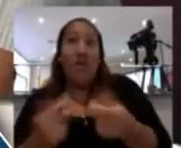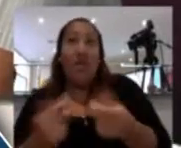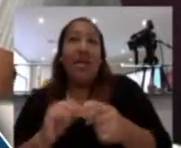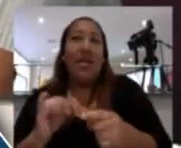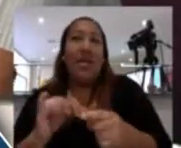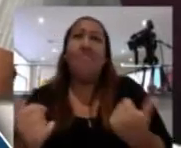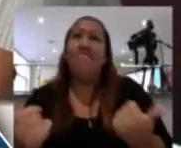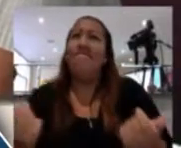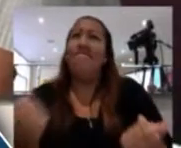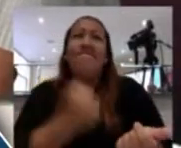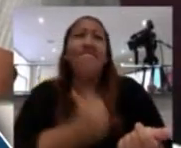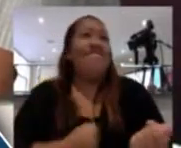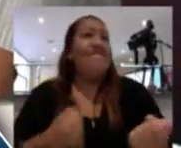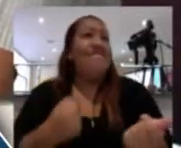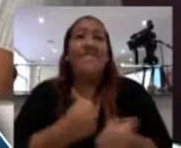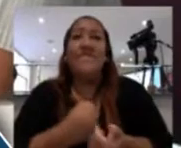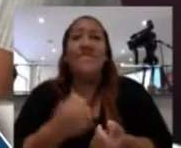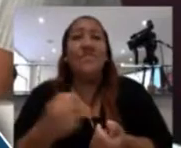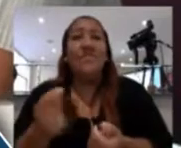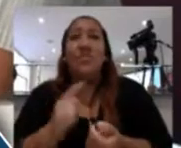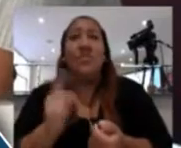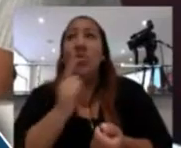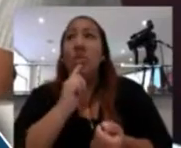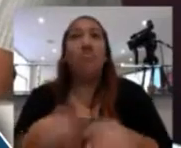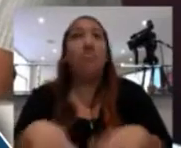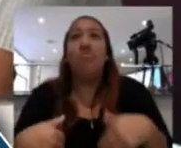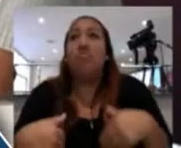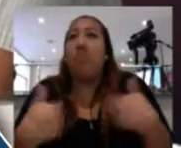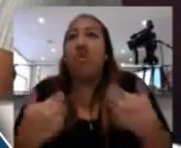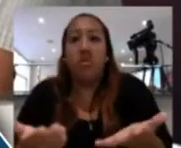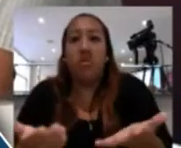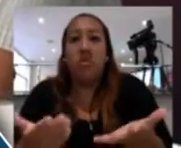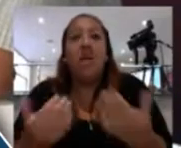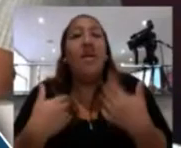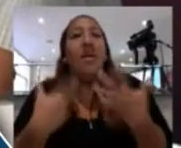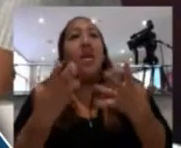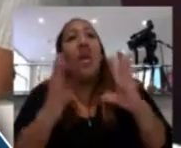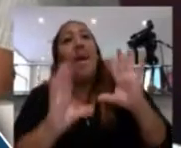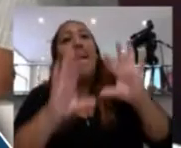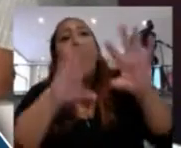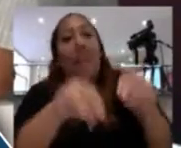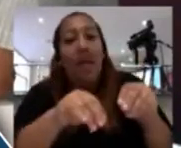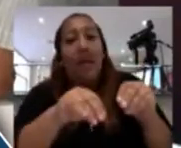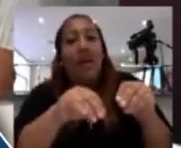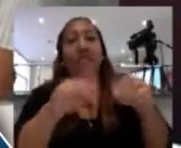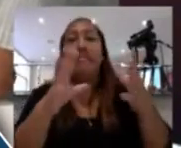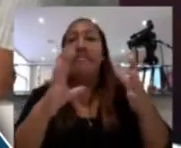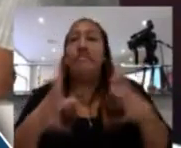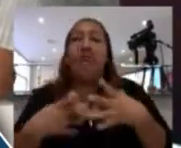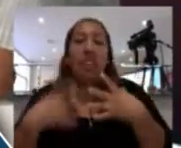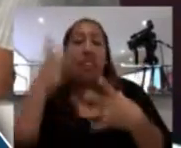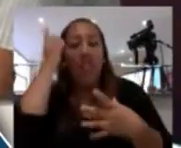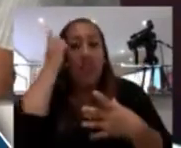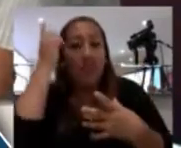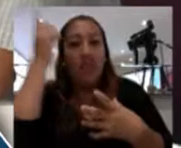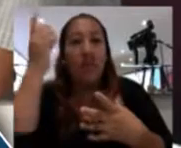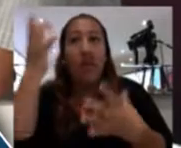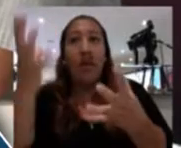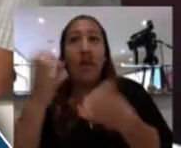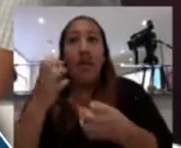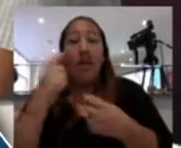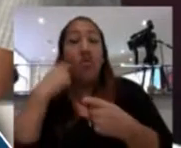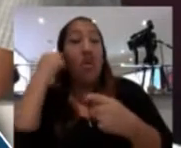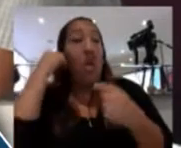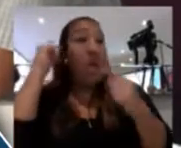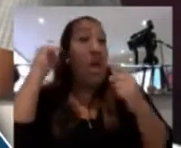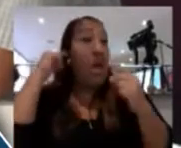lamentablemente no ha sido posible atenuar lo que deseo, eliminar los